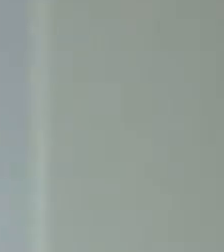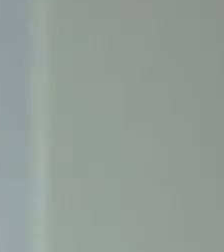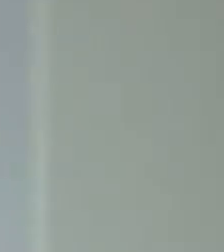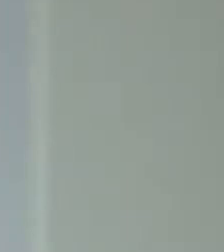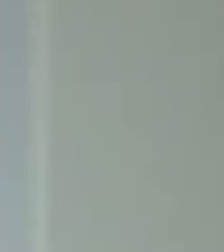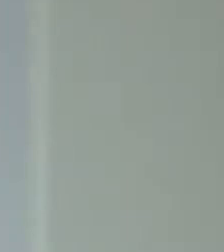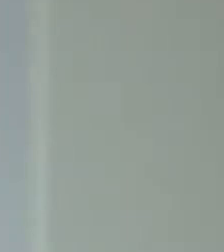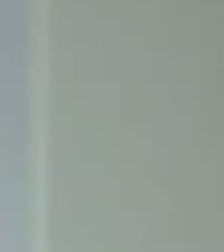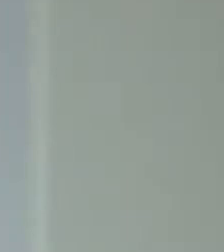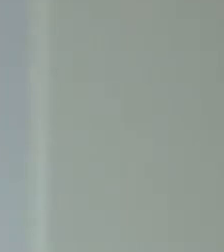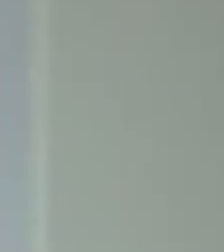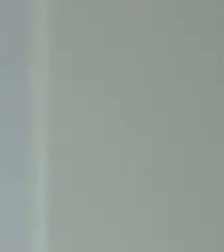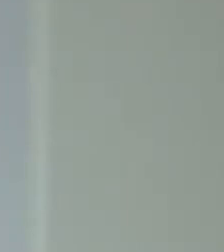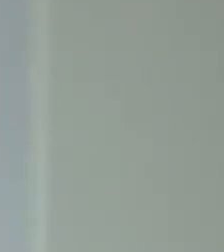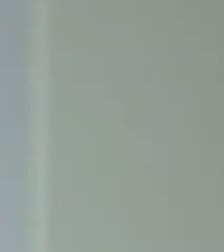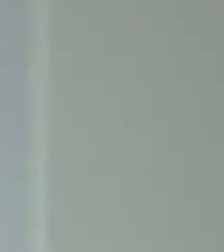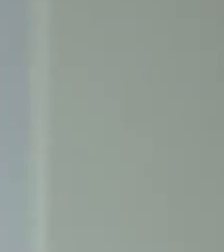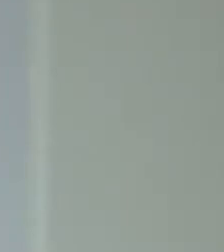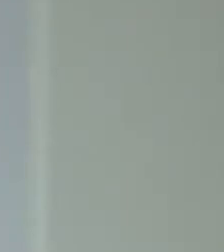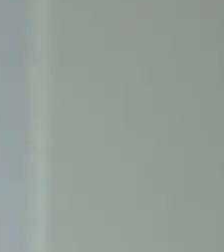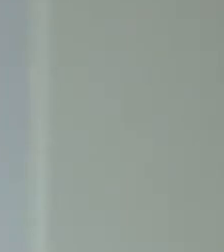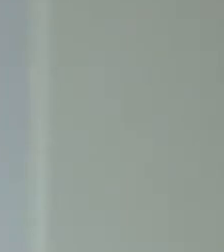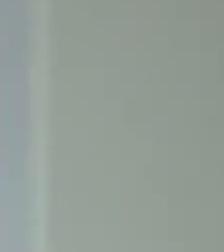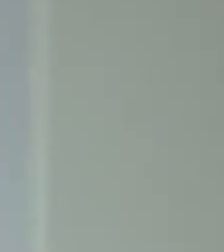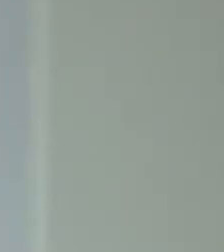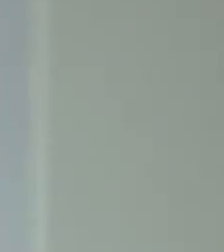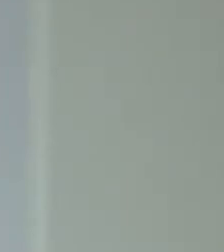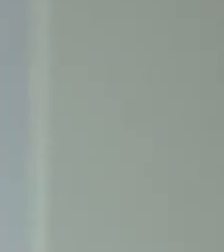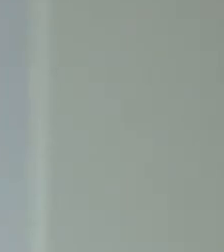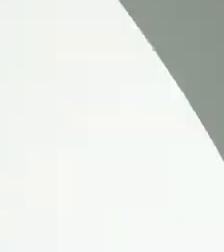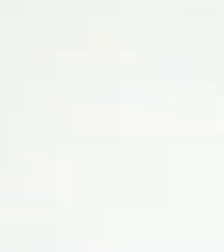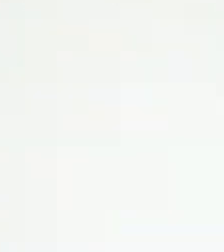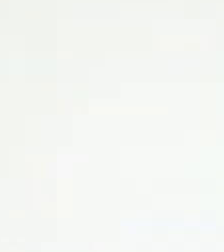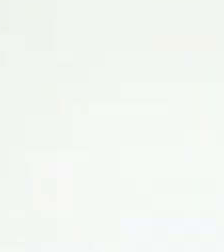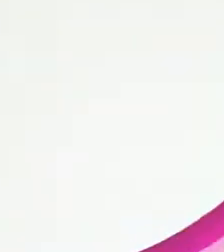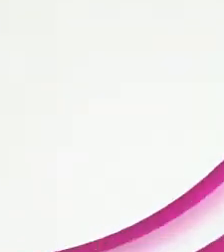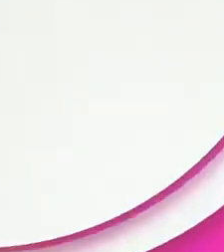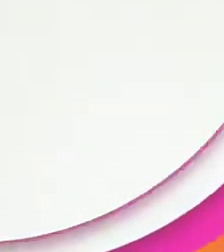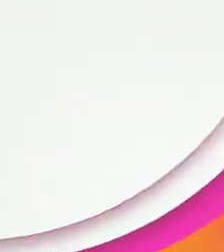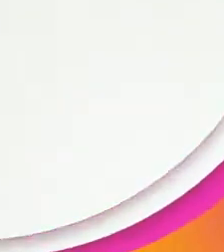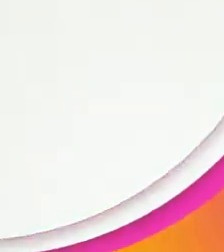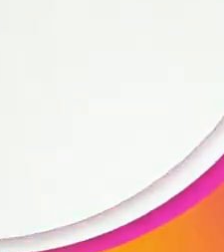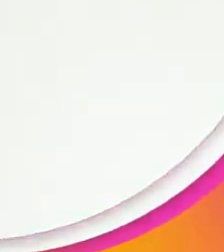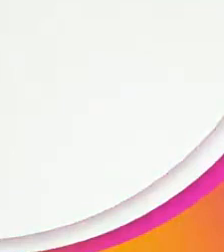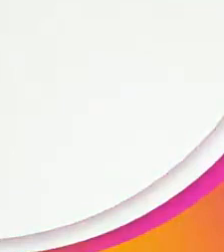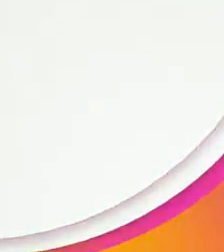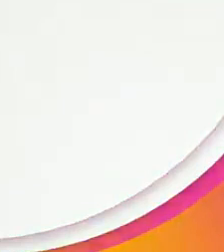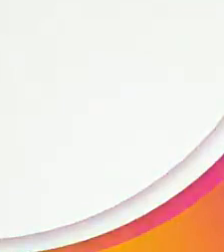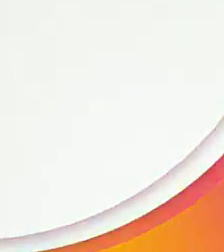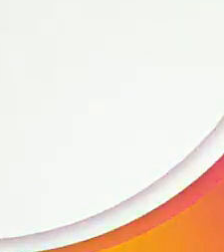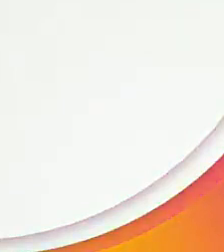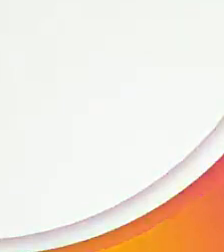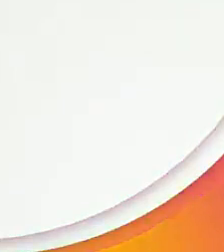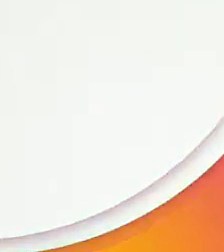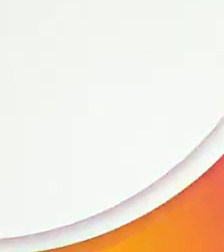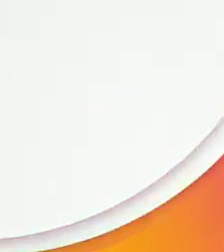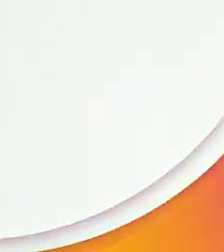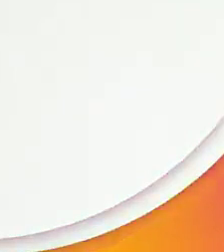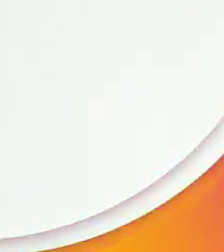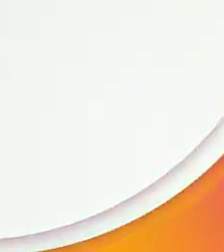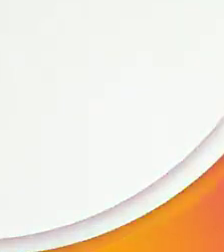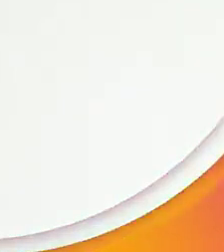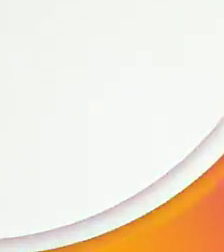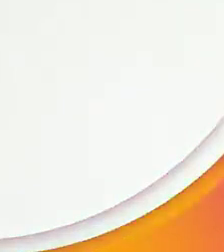y empiezas a escribir lo que te da la gana. Eso es lo bonito de la literatura. Es una libertad. Conversando con Cristina Pacheco. Jueves